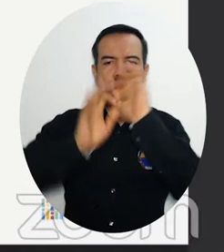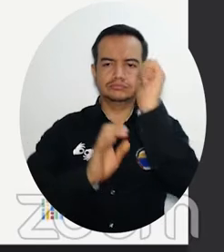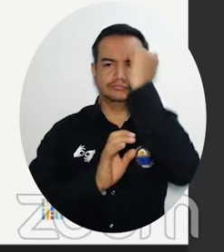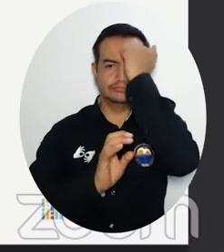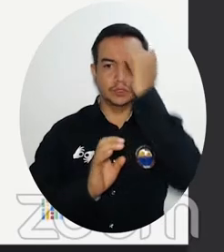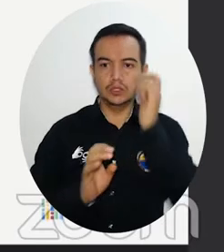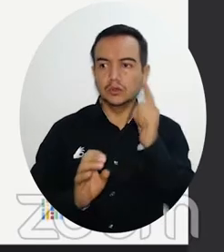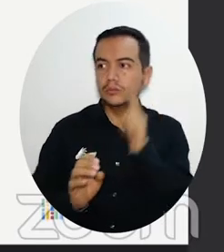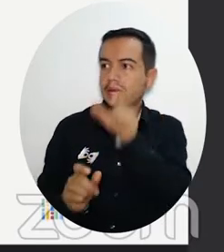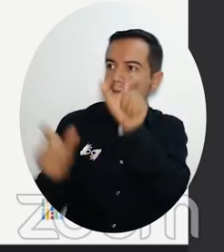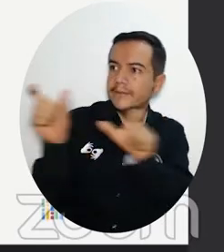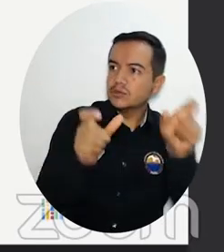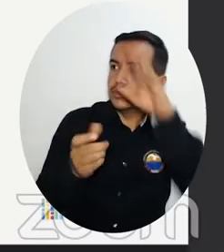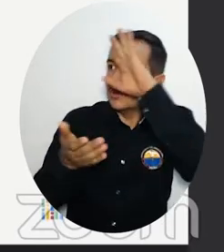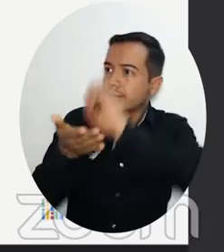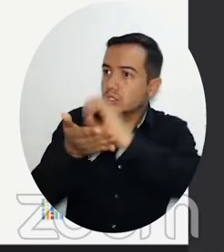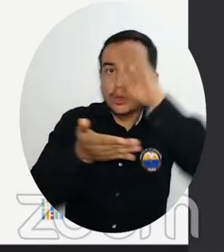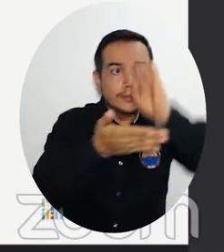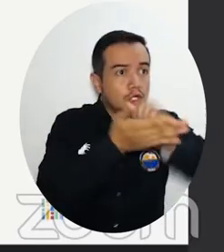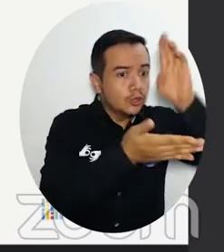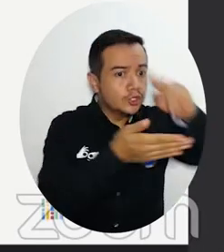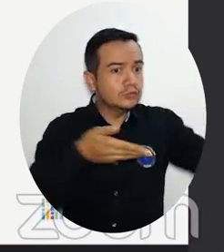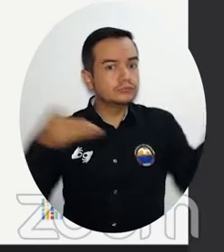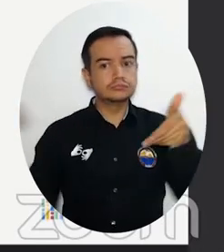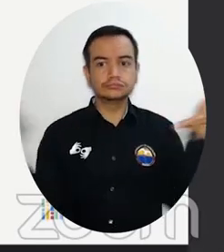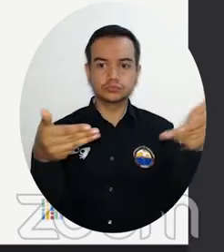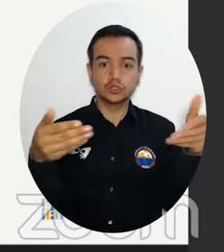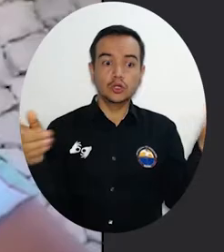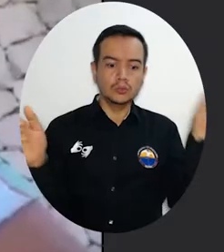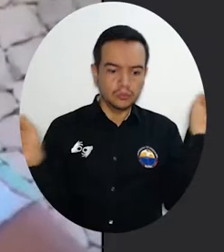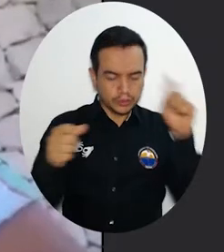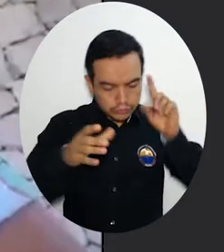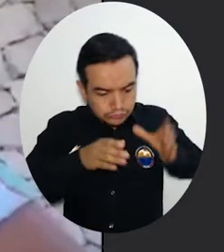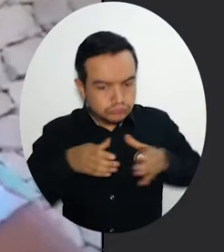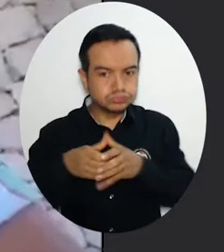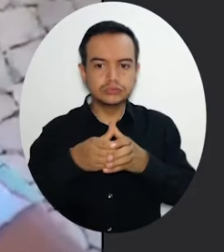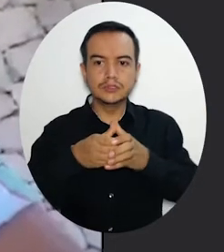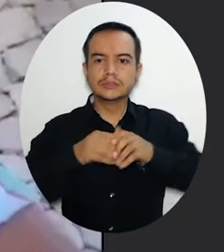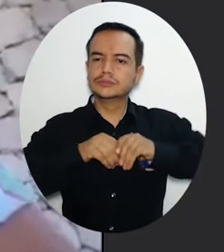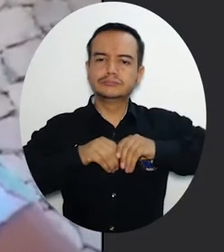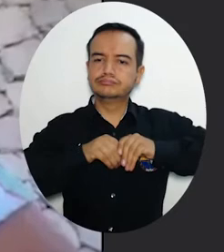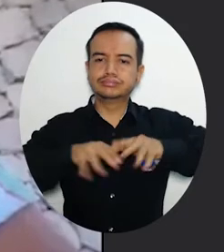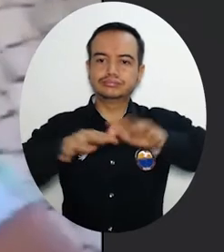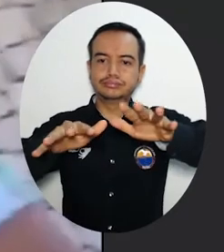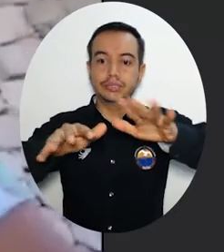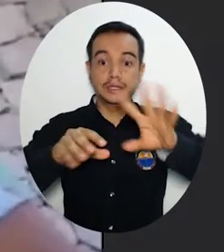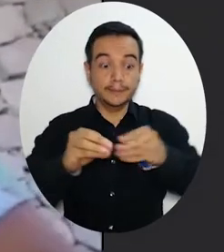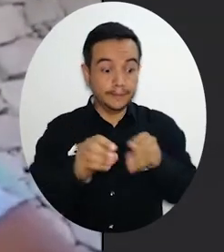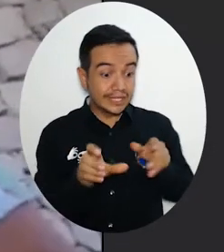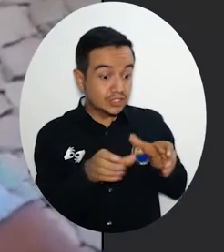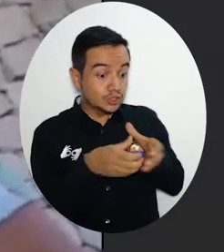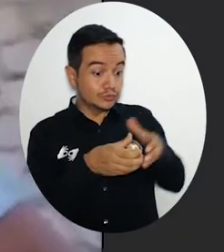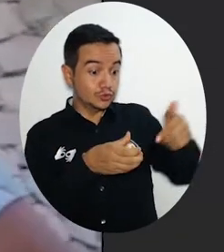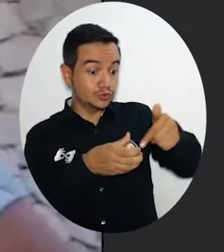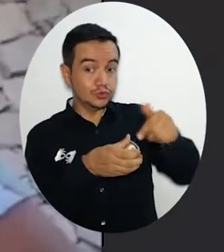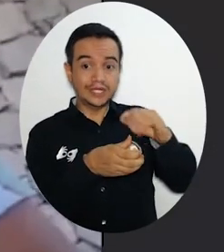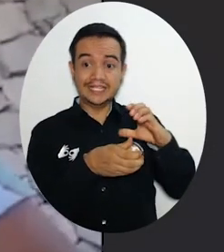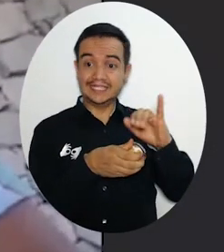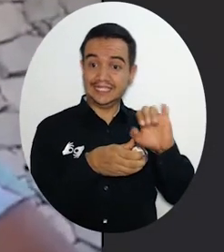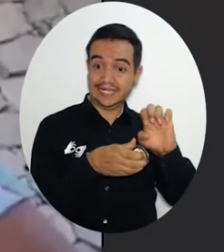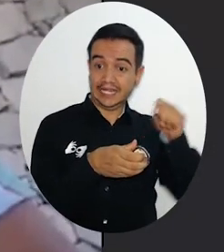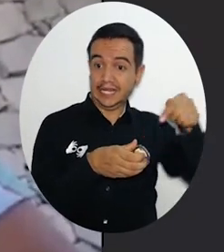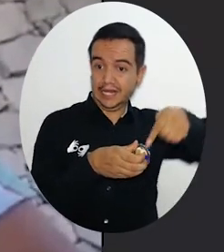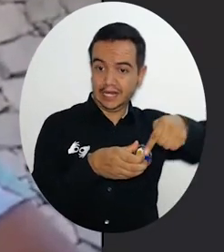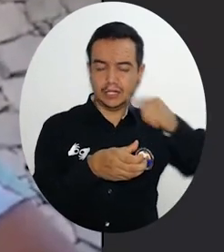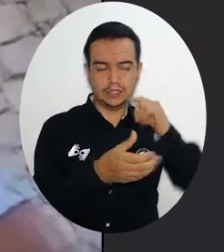pensamientos de otras personas, creamos sinergia entre muchos y yo creo que el CIE desde estos espacios es